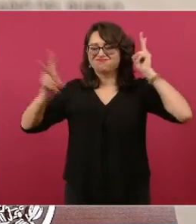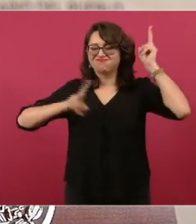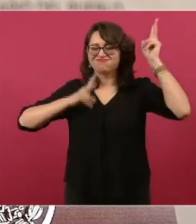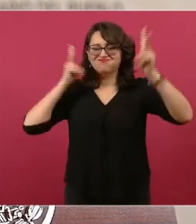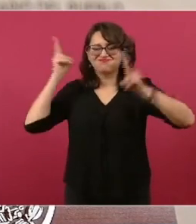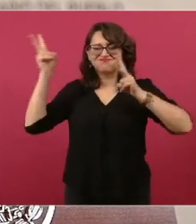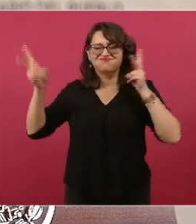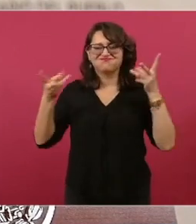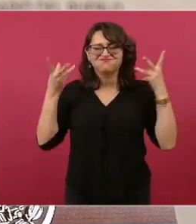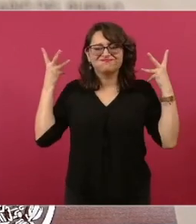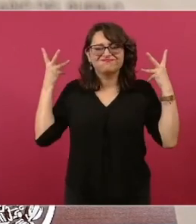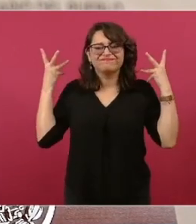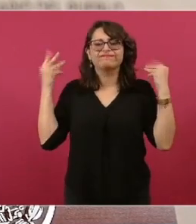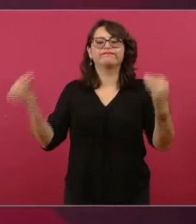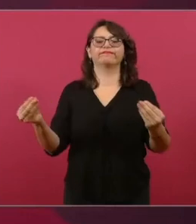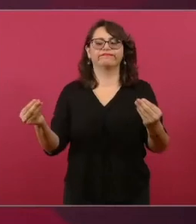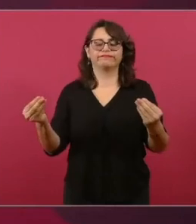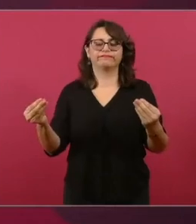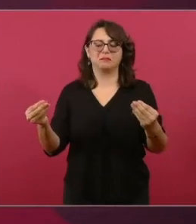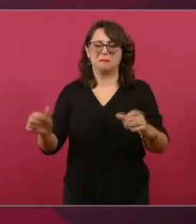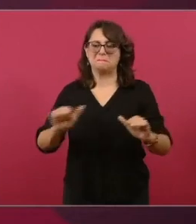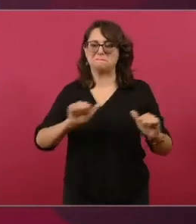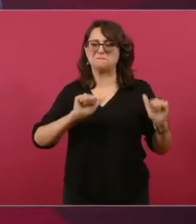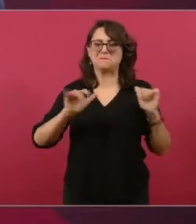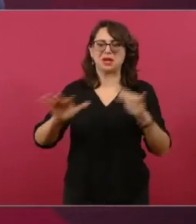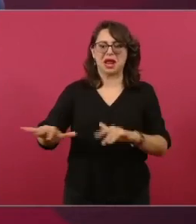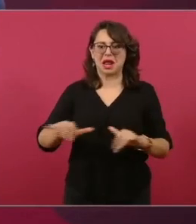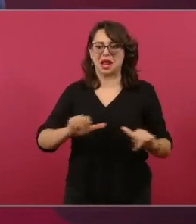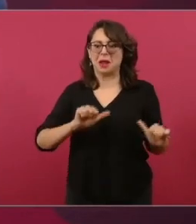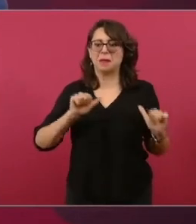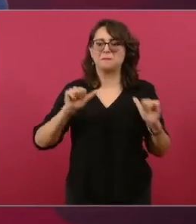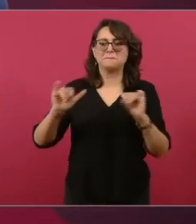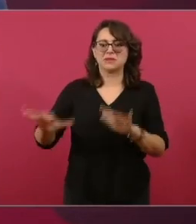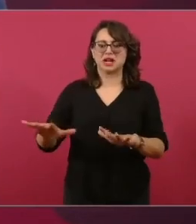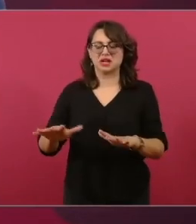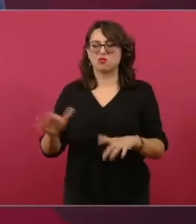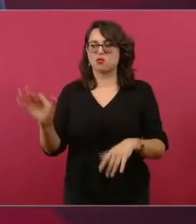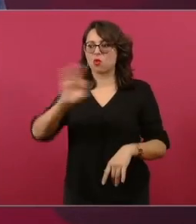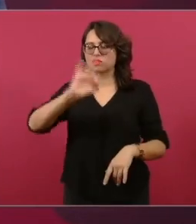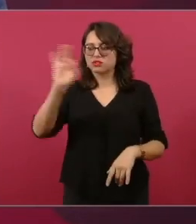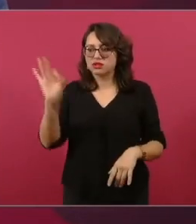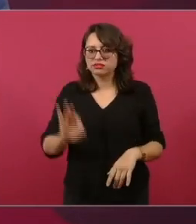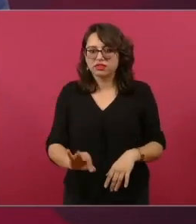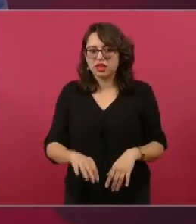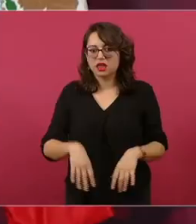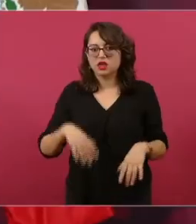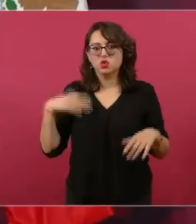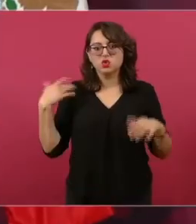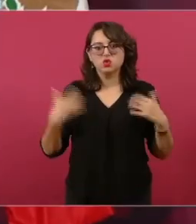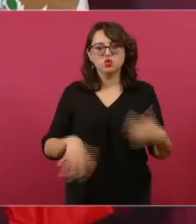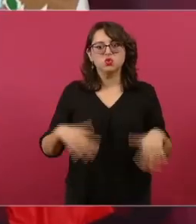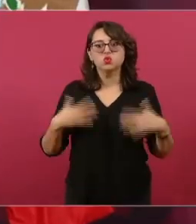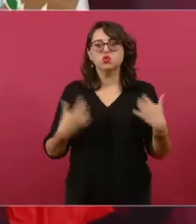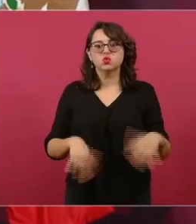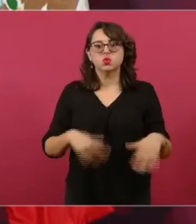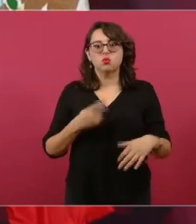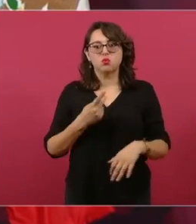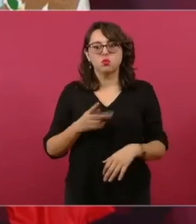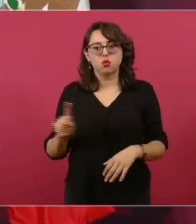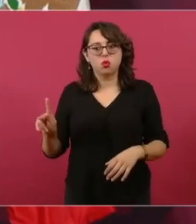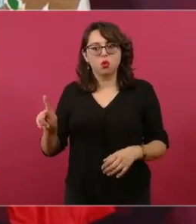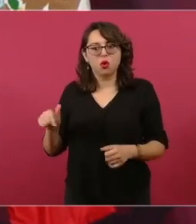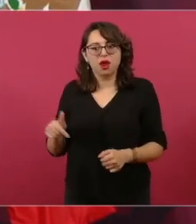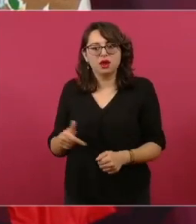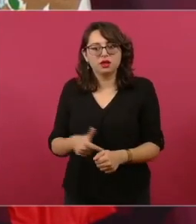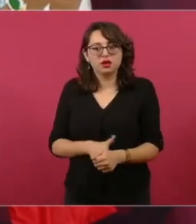en términos porcentuales en los últimos tiempos, Puerto